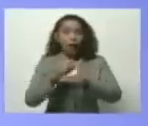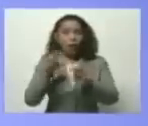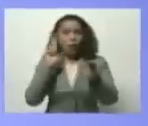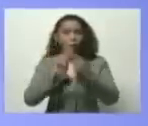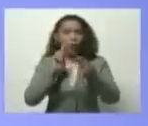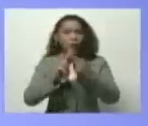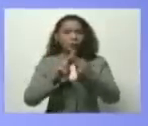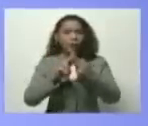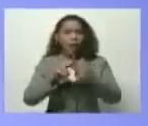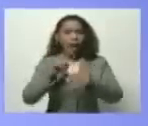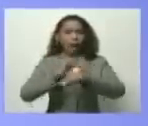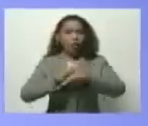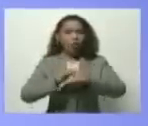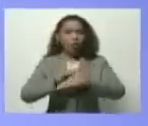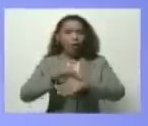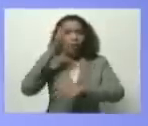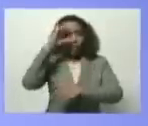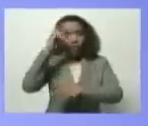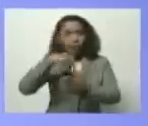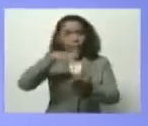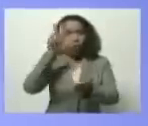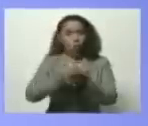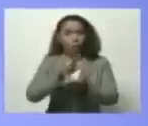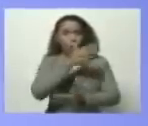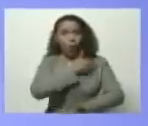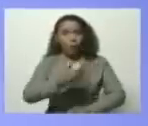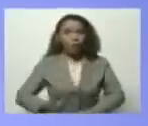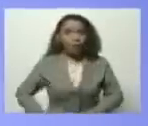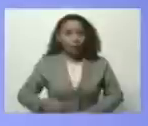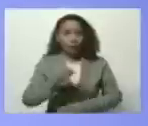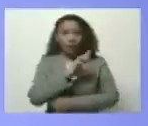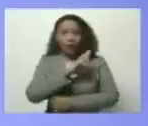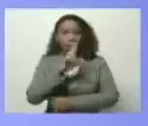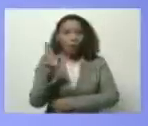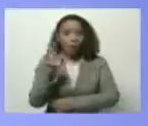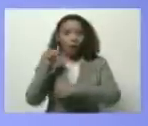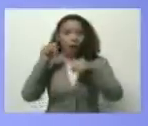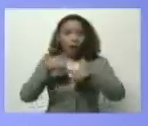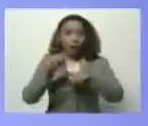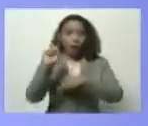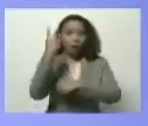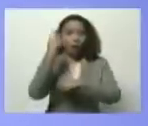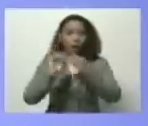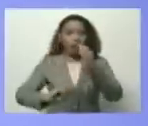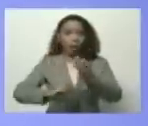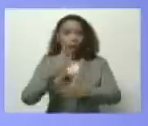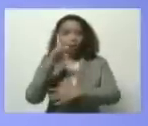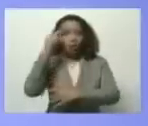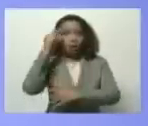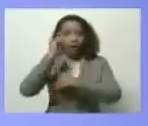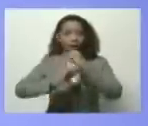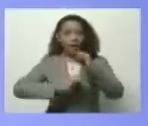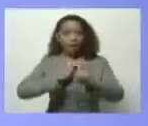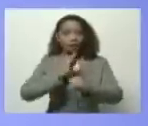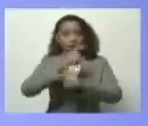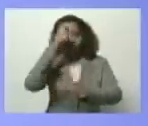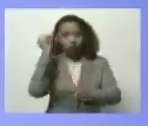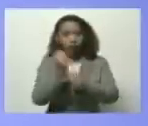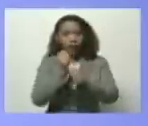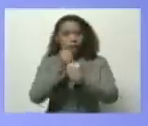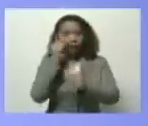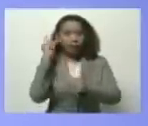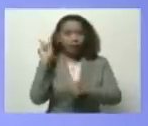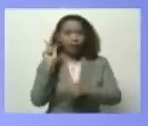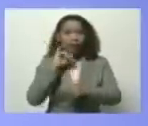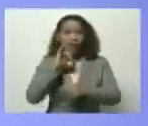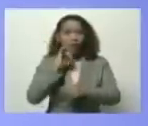la doctora Delcy Rodríguez aprobados por el presidente de la república este primero de mayo día internacional de los trabajadores con